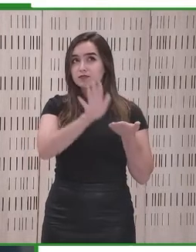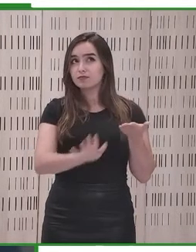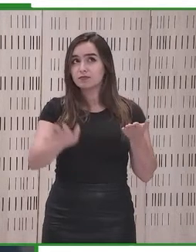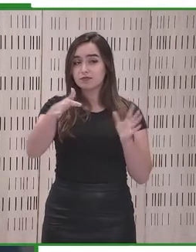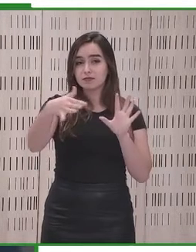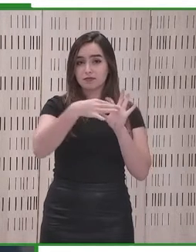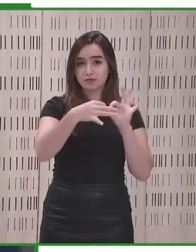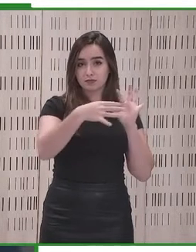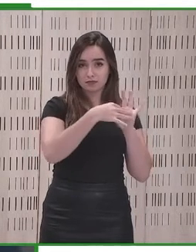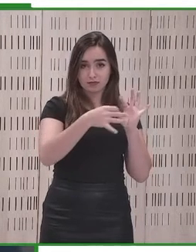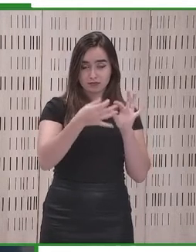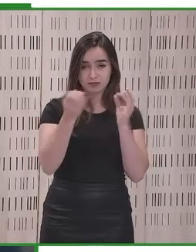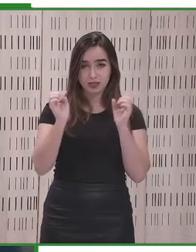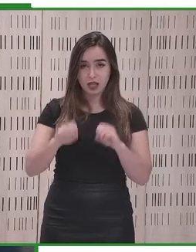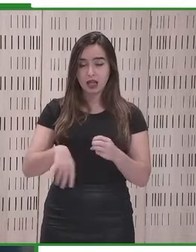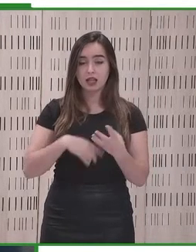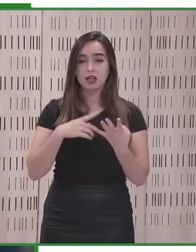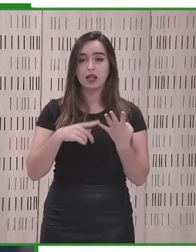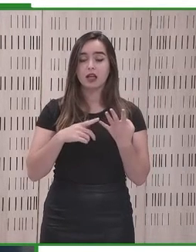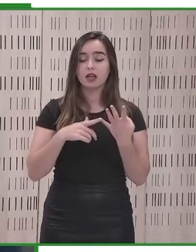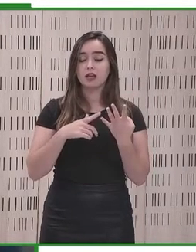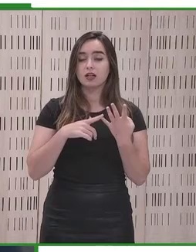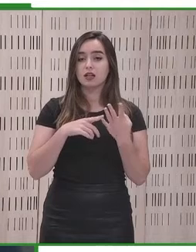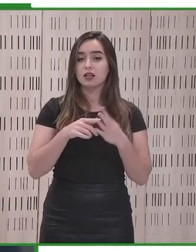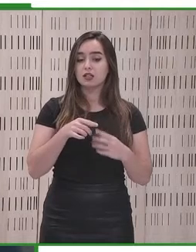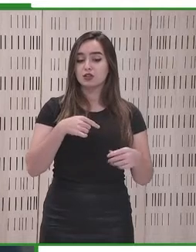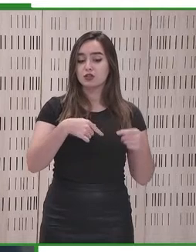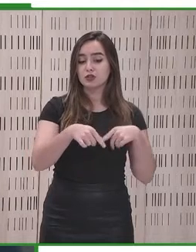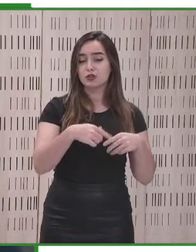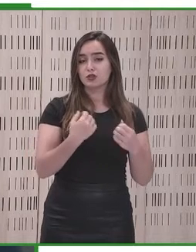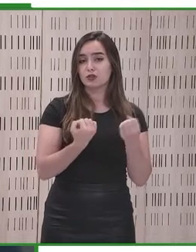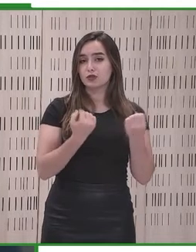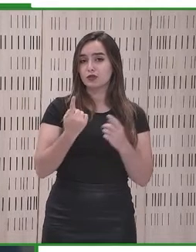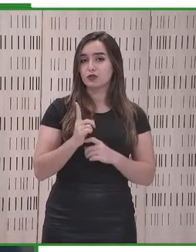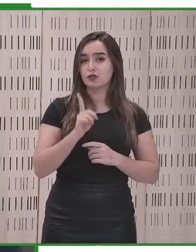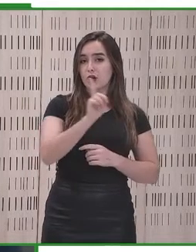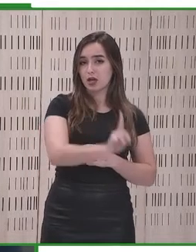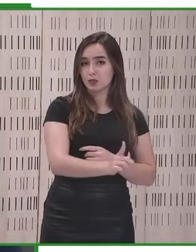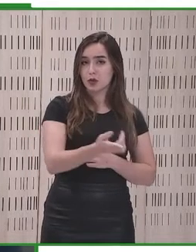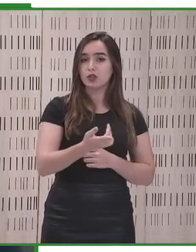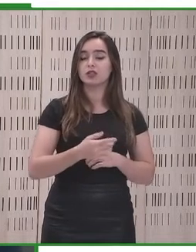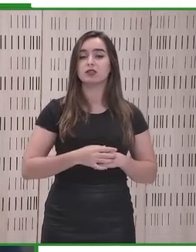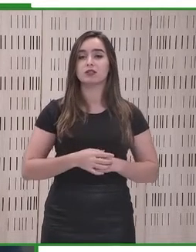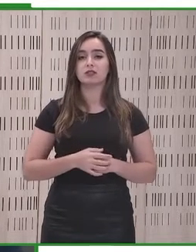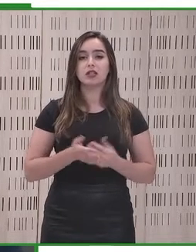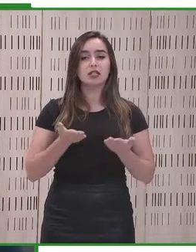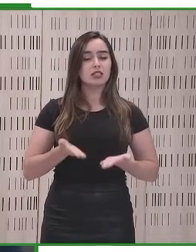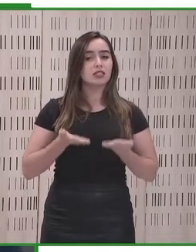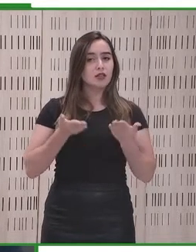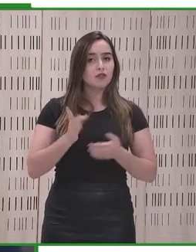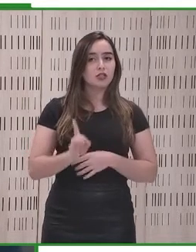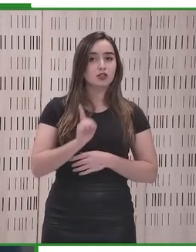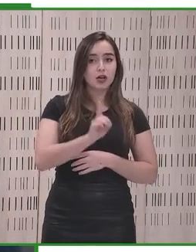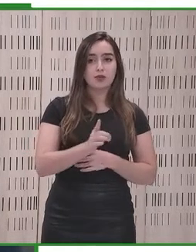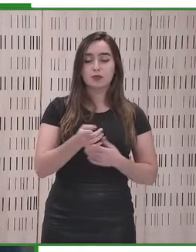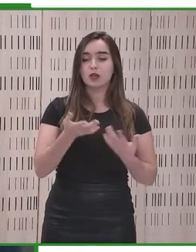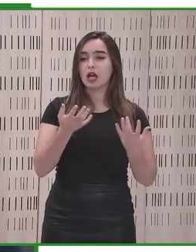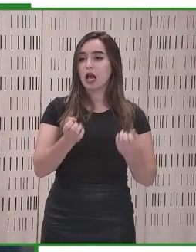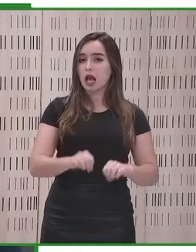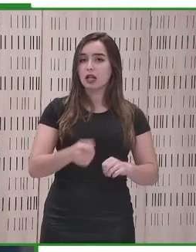Entre los servicios se encuentran servicios de tecnología, de videotecnología,